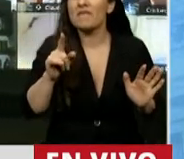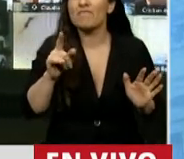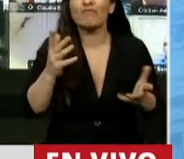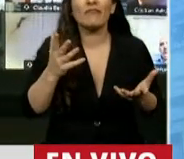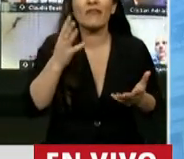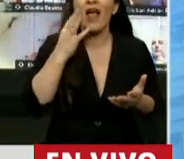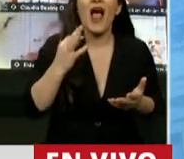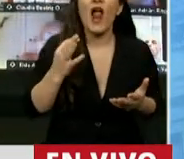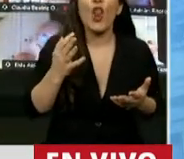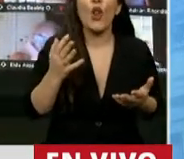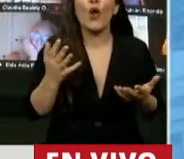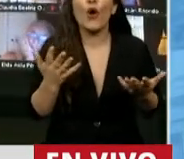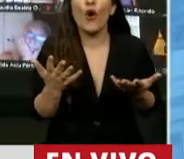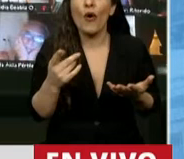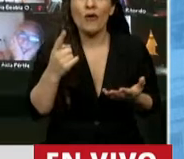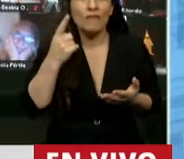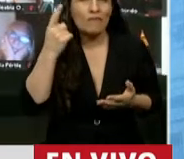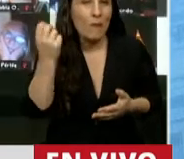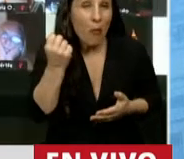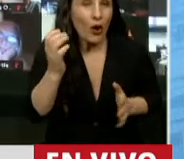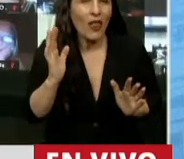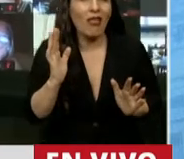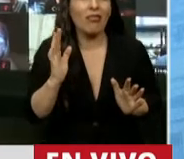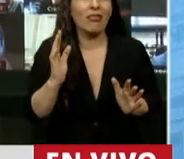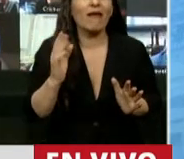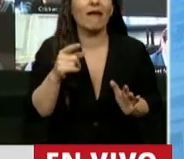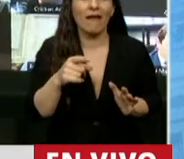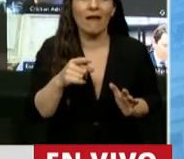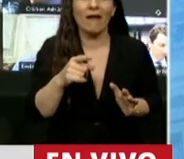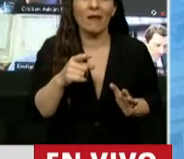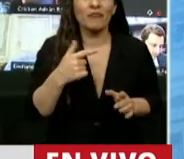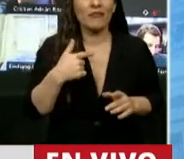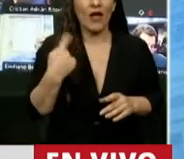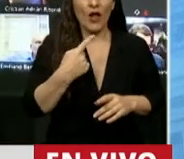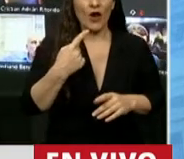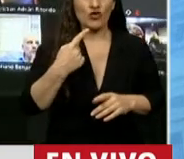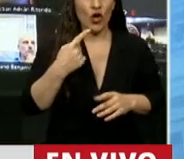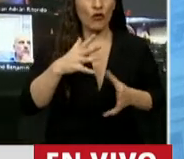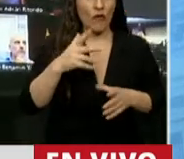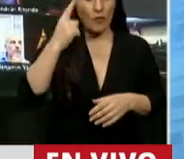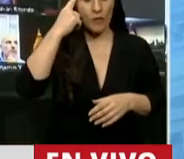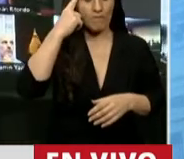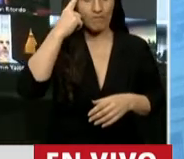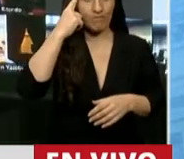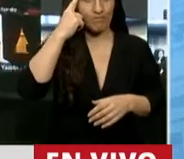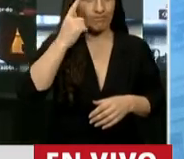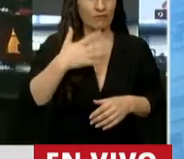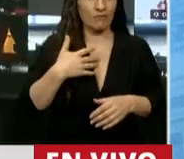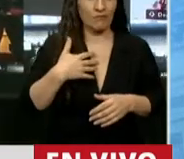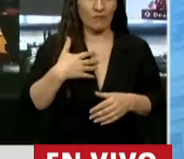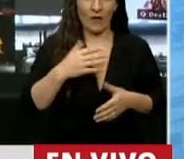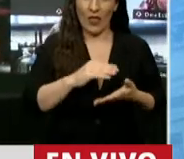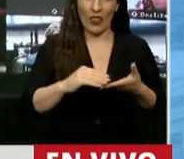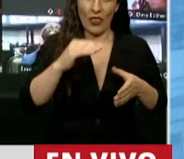importante es destacar nuestra posición y desde dónde los diputados que formamos parte de nuestro